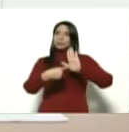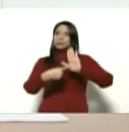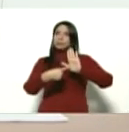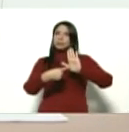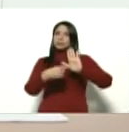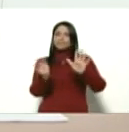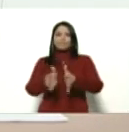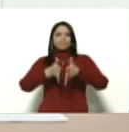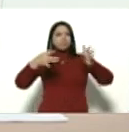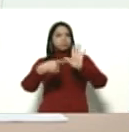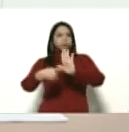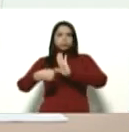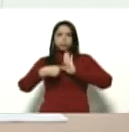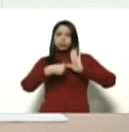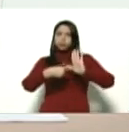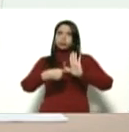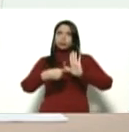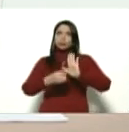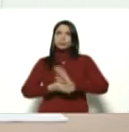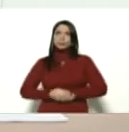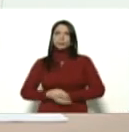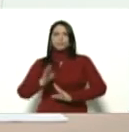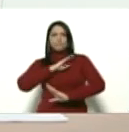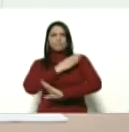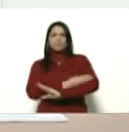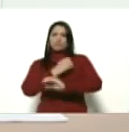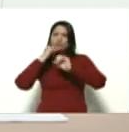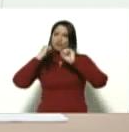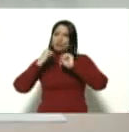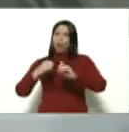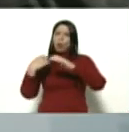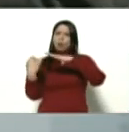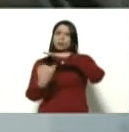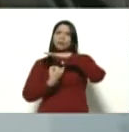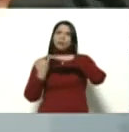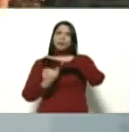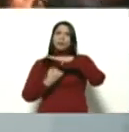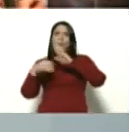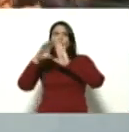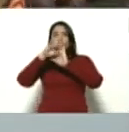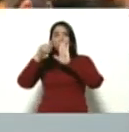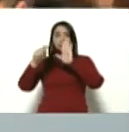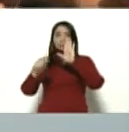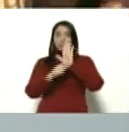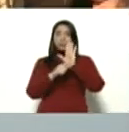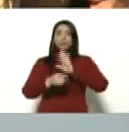qué gran demostración de fortaleza institucional, constitucional.